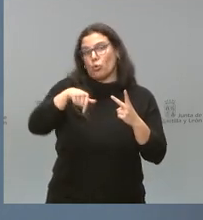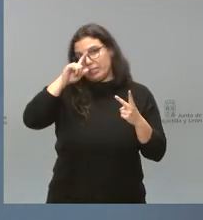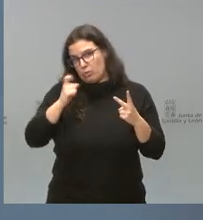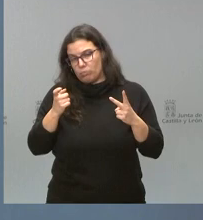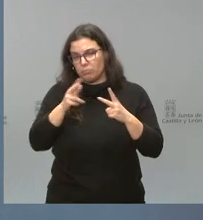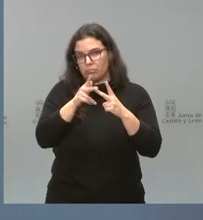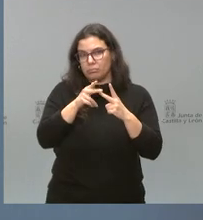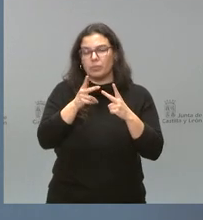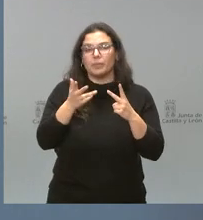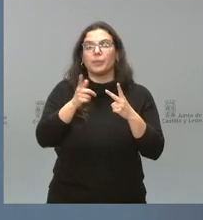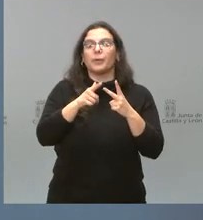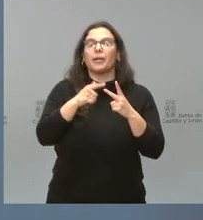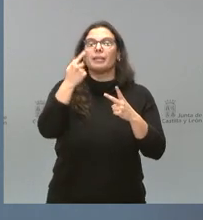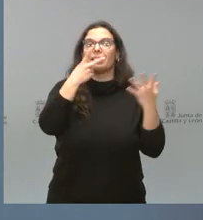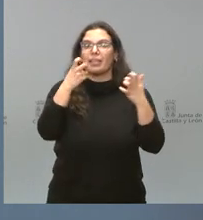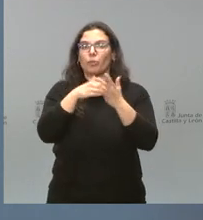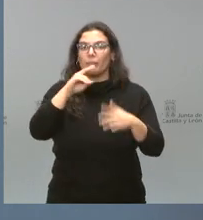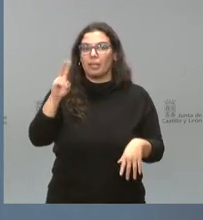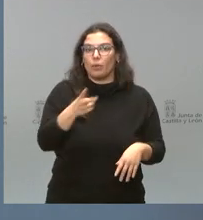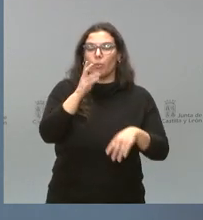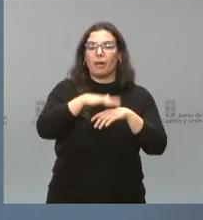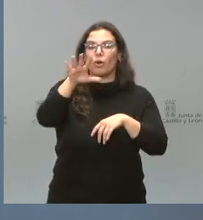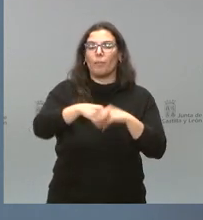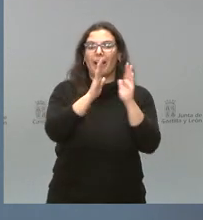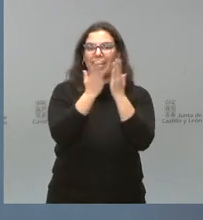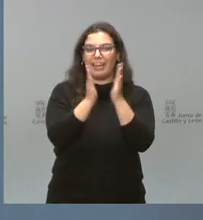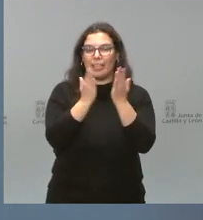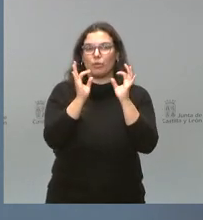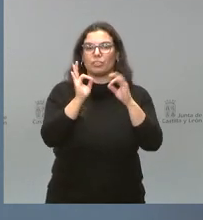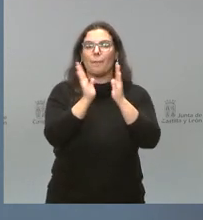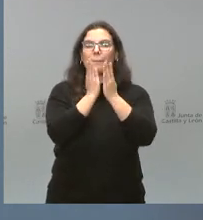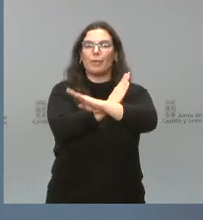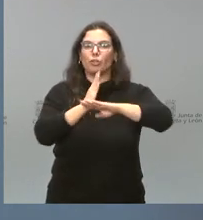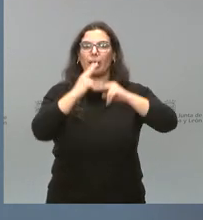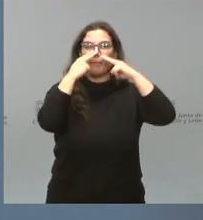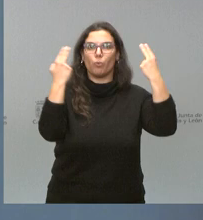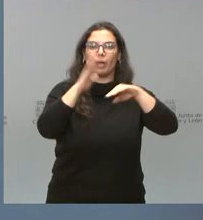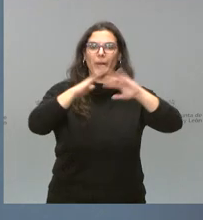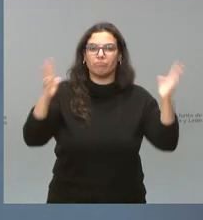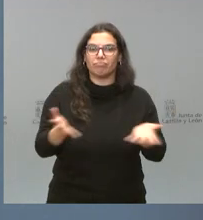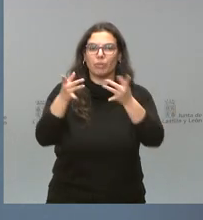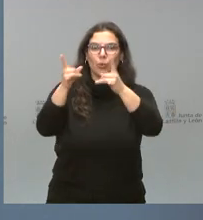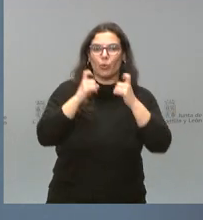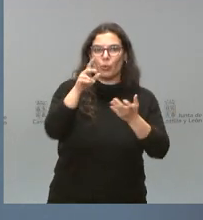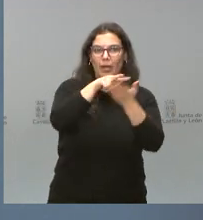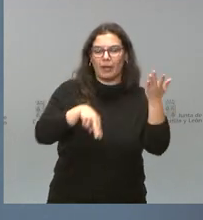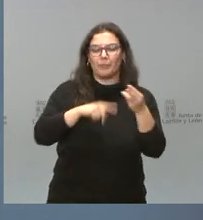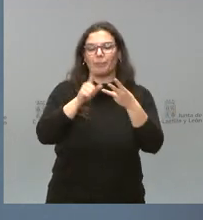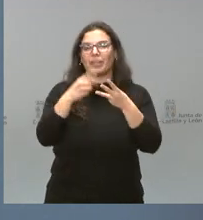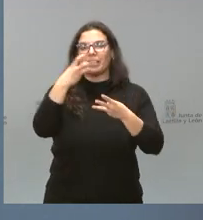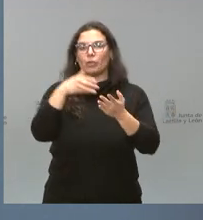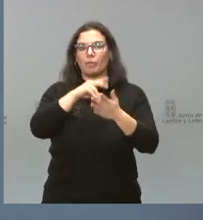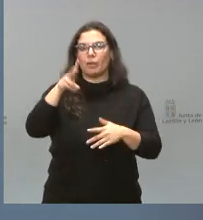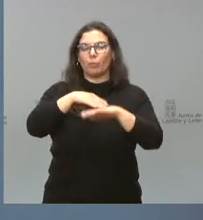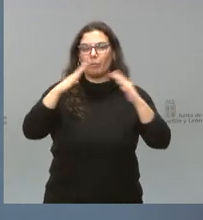año que ahora termina, 700.000 euros para la adquisición de libros en bibliotecas públicas con el objeto de fomentar la lectura, 300.000 euros para